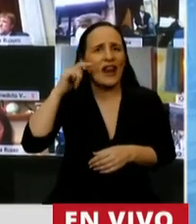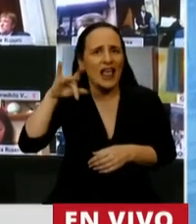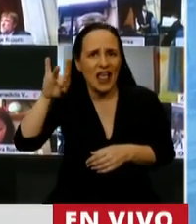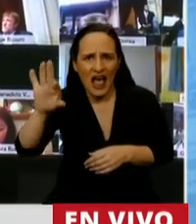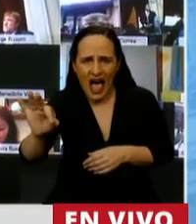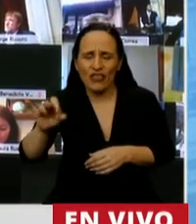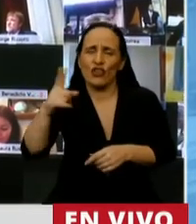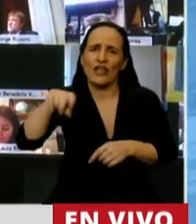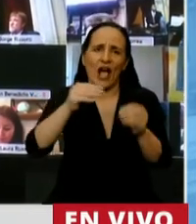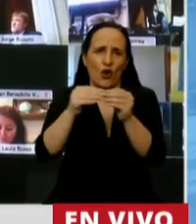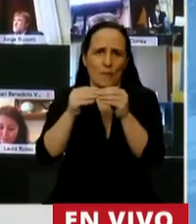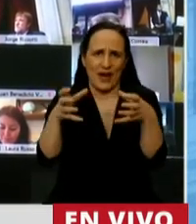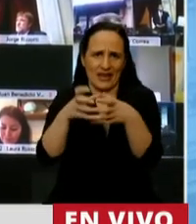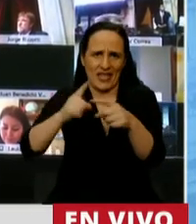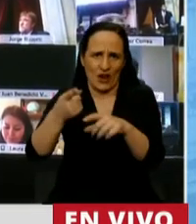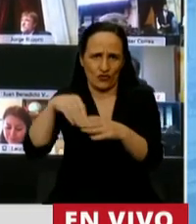sus compañeros de militancia. Gracias.